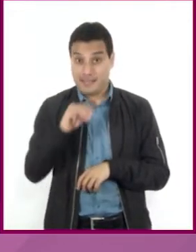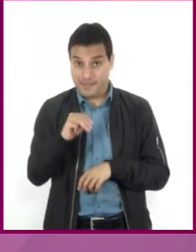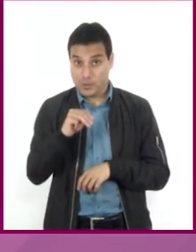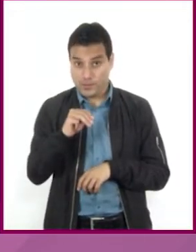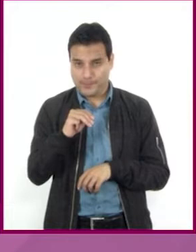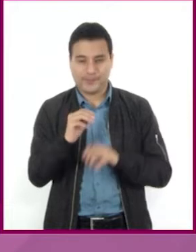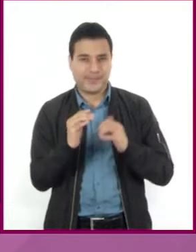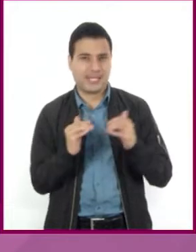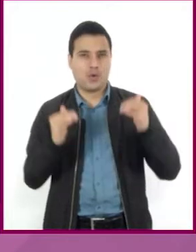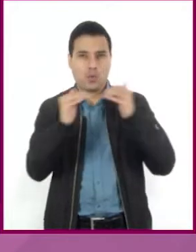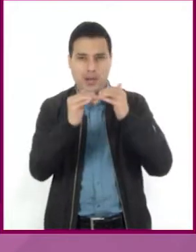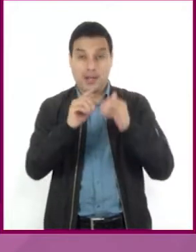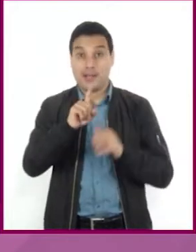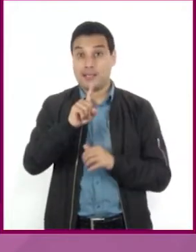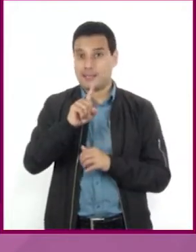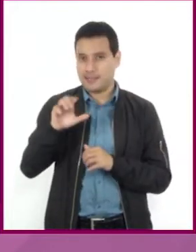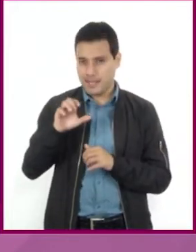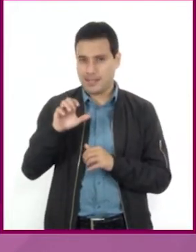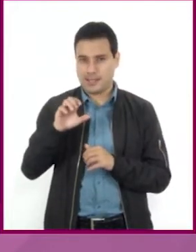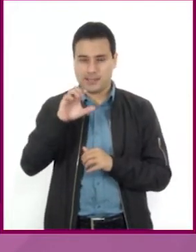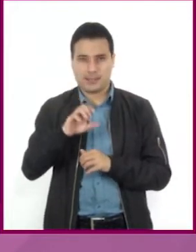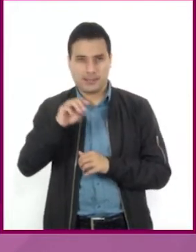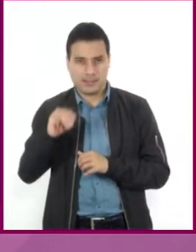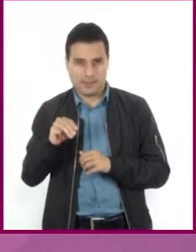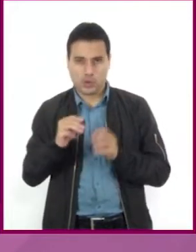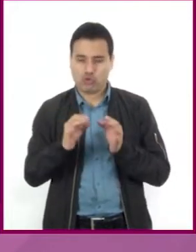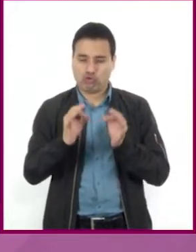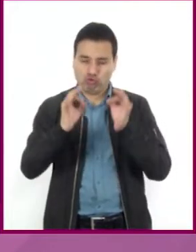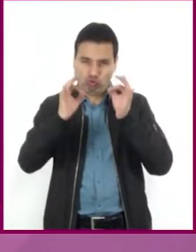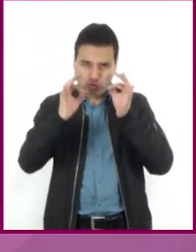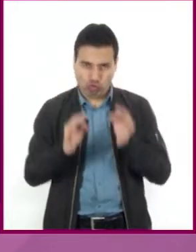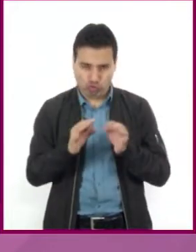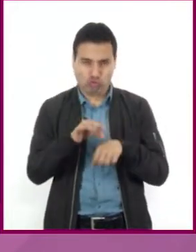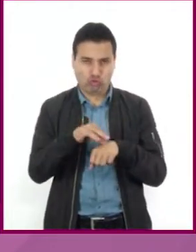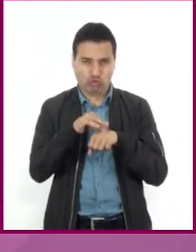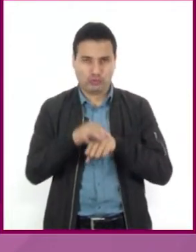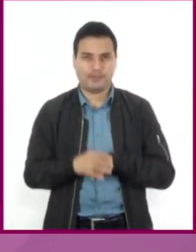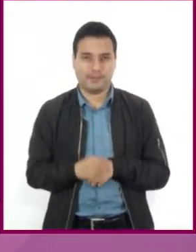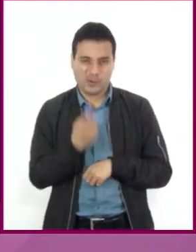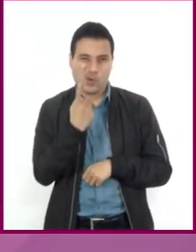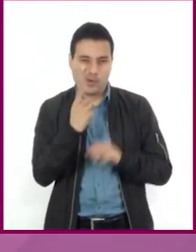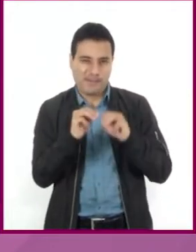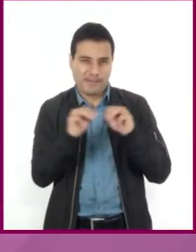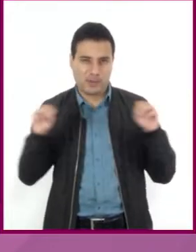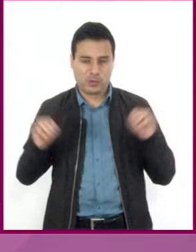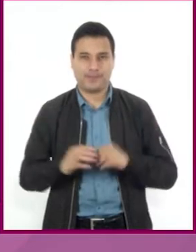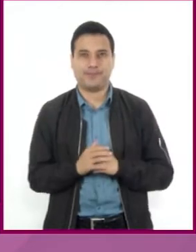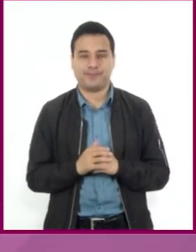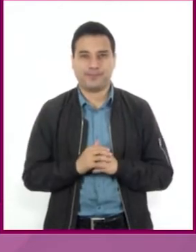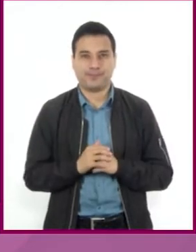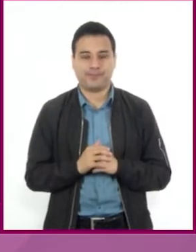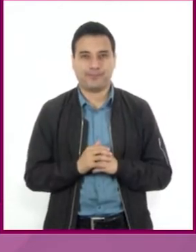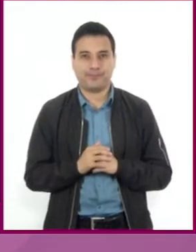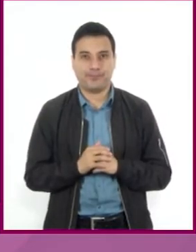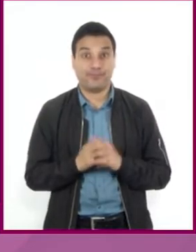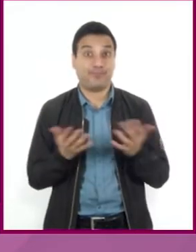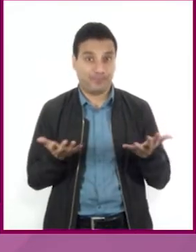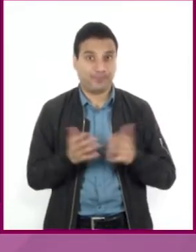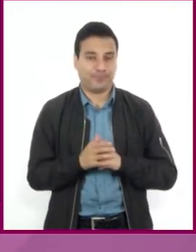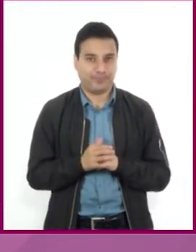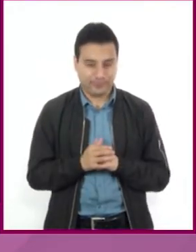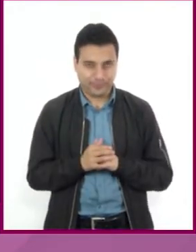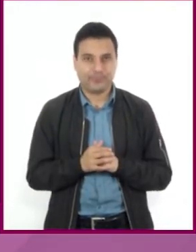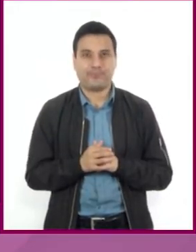corresponde a 100 centímetros de la realidad, es decir, a un metro. Gracias a la relación de